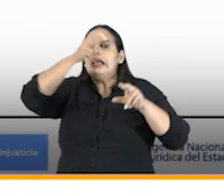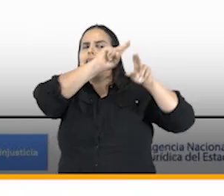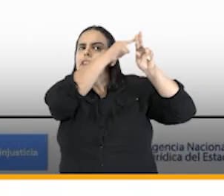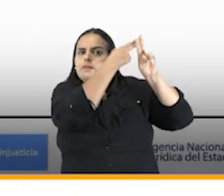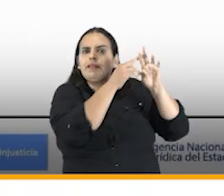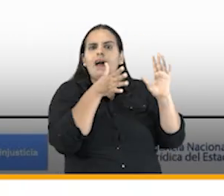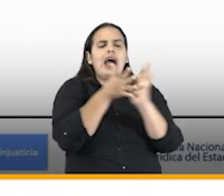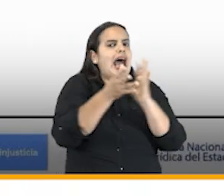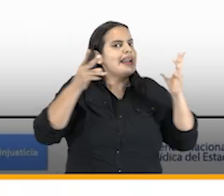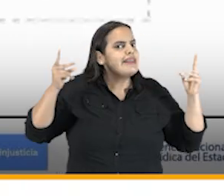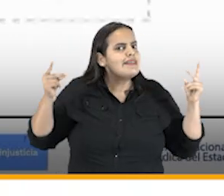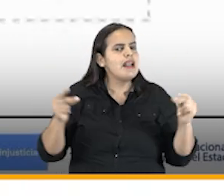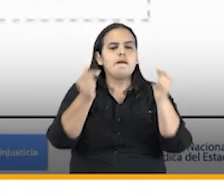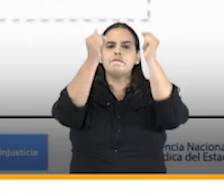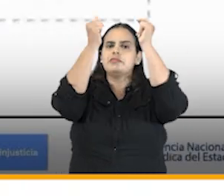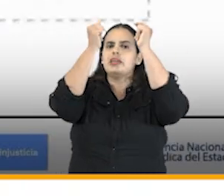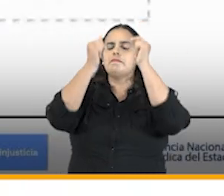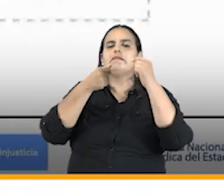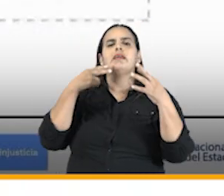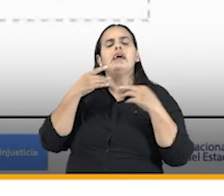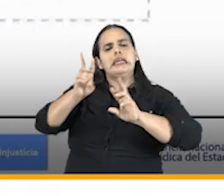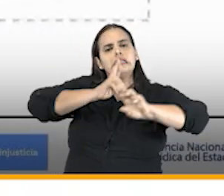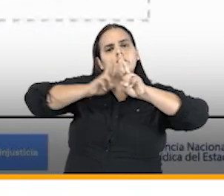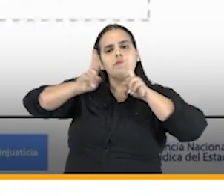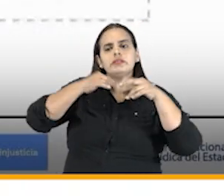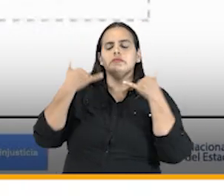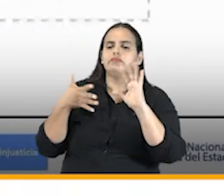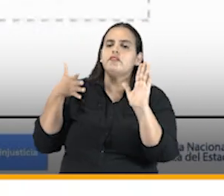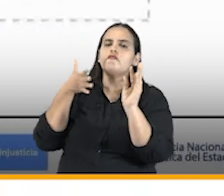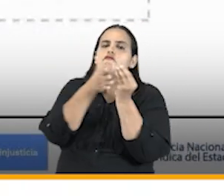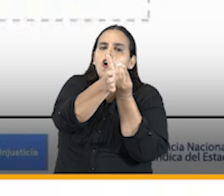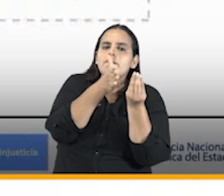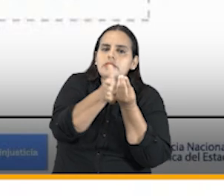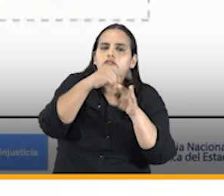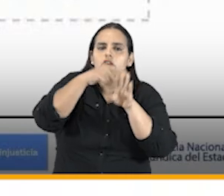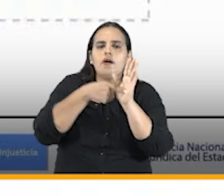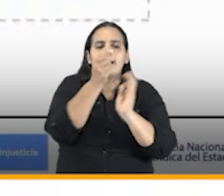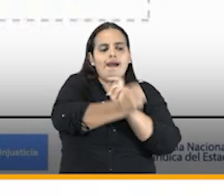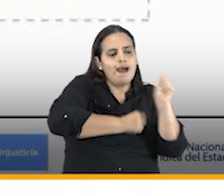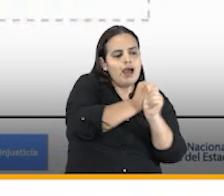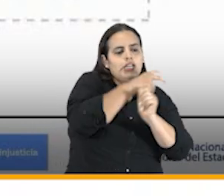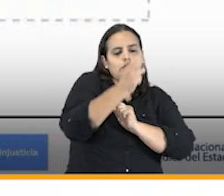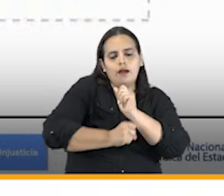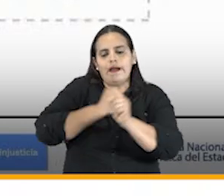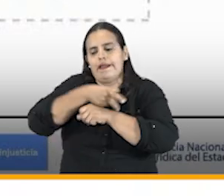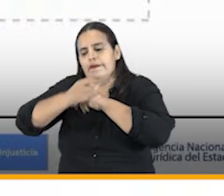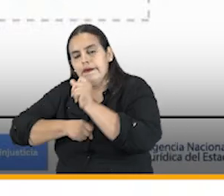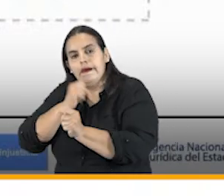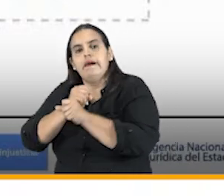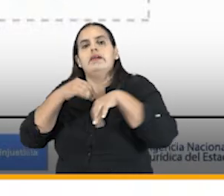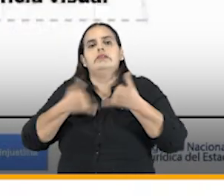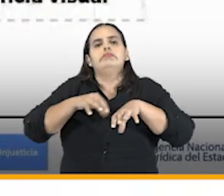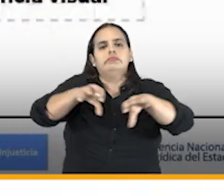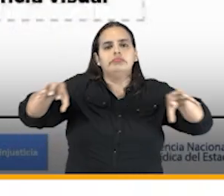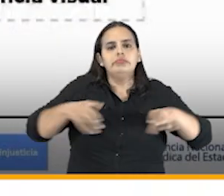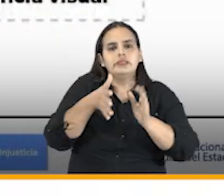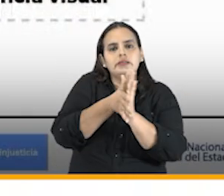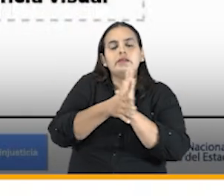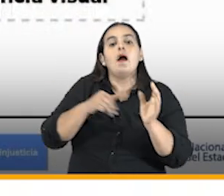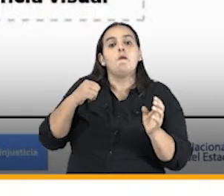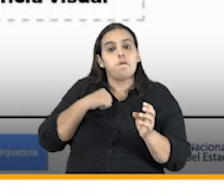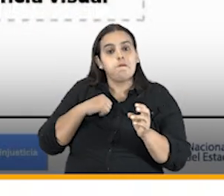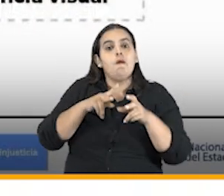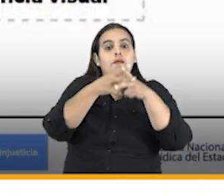resultados y la información que se está analizando año a año y asimismo tenemos unas herramientas de gerencia visual